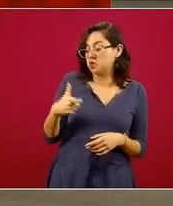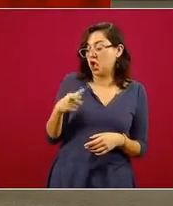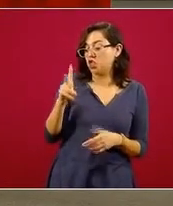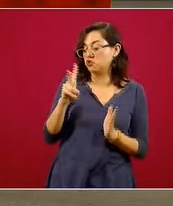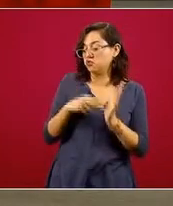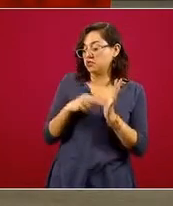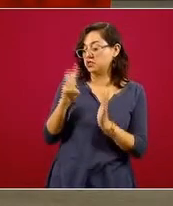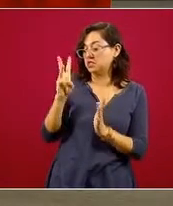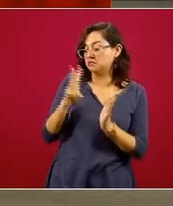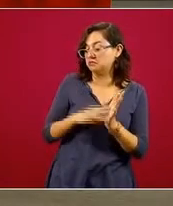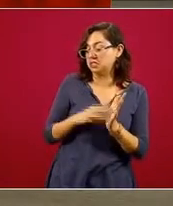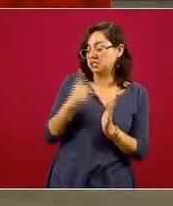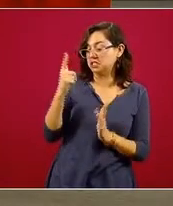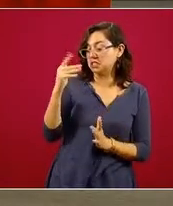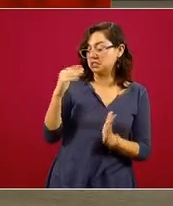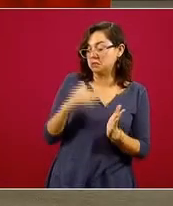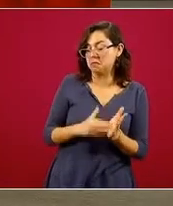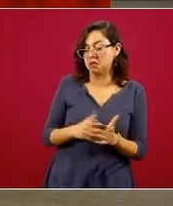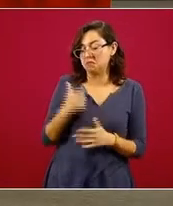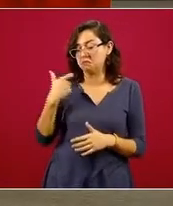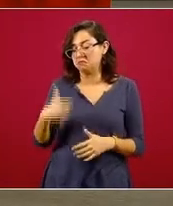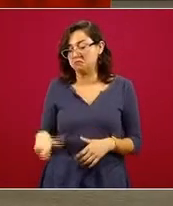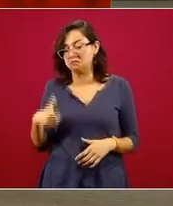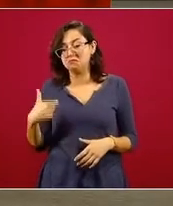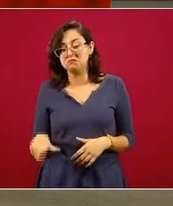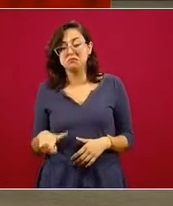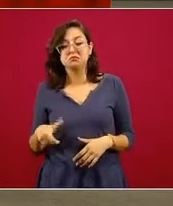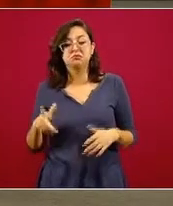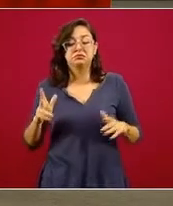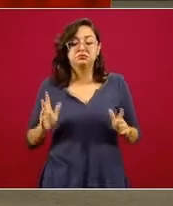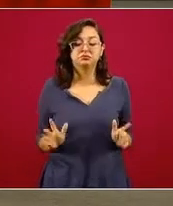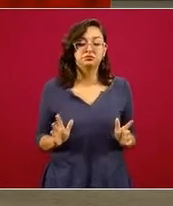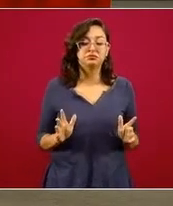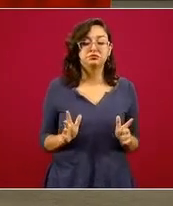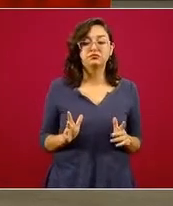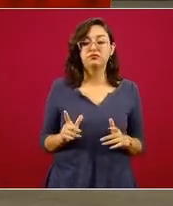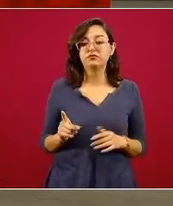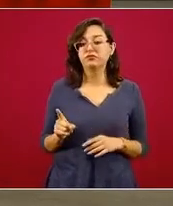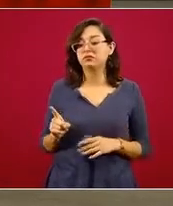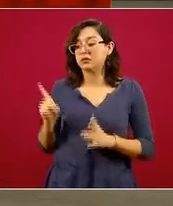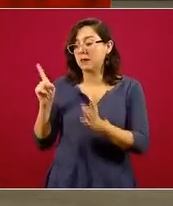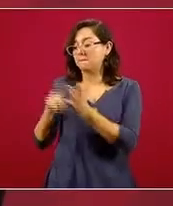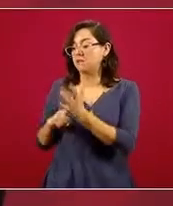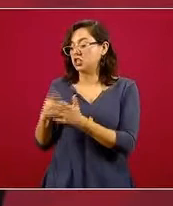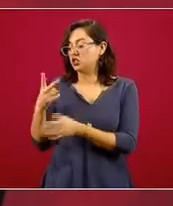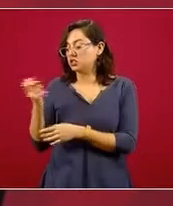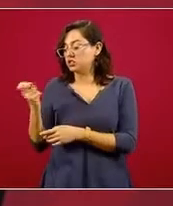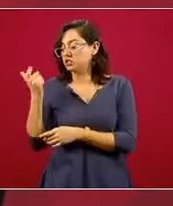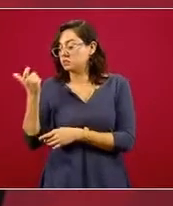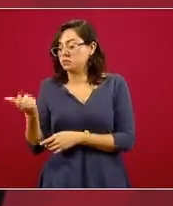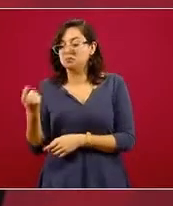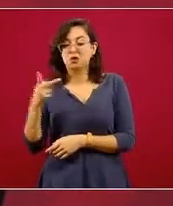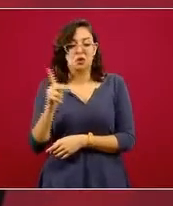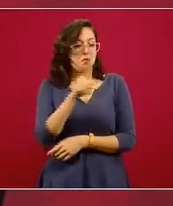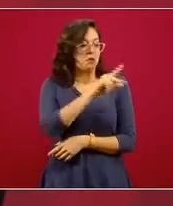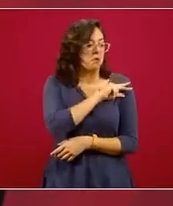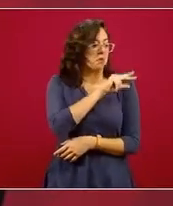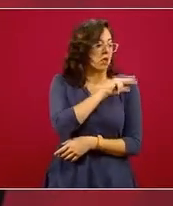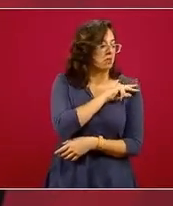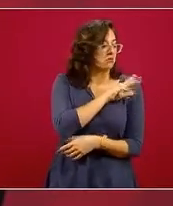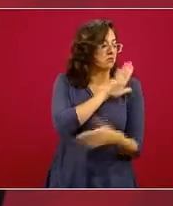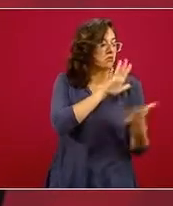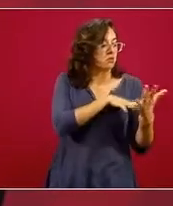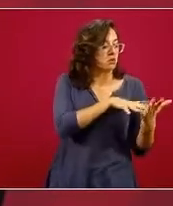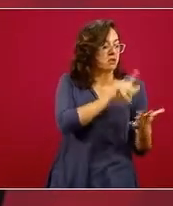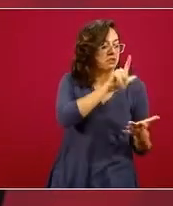mil pesos, que es lo que cobran los laboratorios privados, una prueba que cuesta mil doscientos pesos, pero ellos la cobran a esos cinco mil, siete mil.